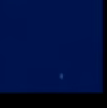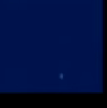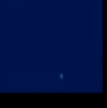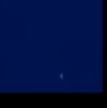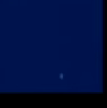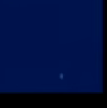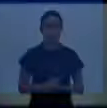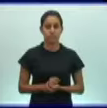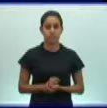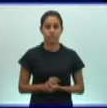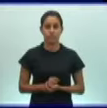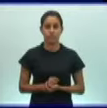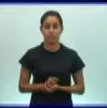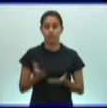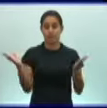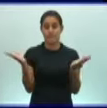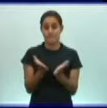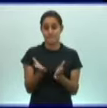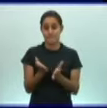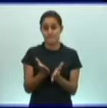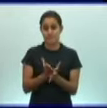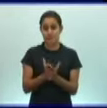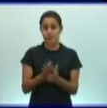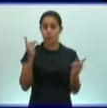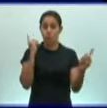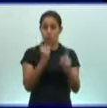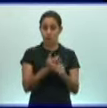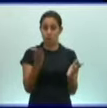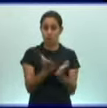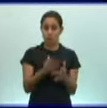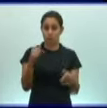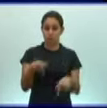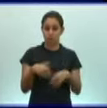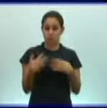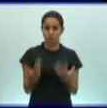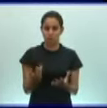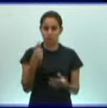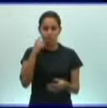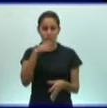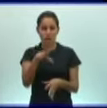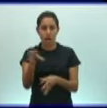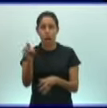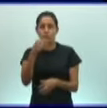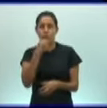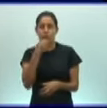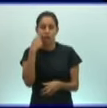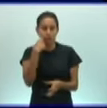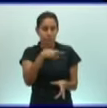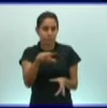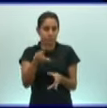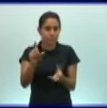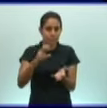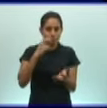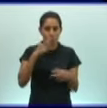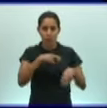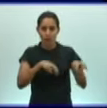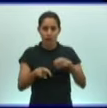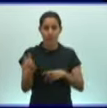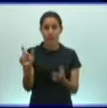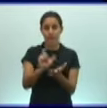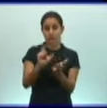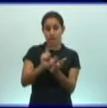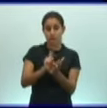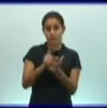Para el estudio del encuentro de hoy, lo estoy remitiendo al libro de texto. Es importante que en nuestros